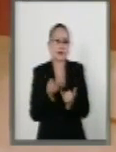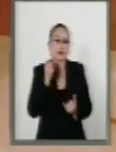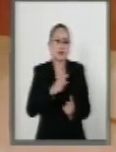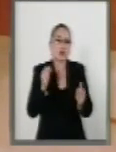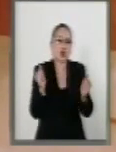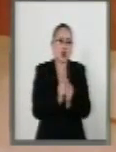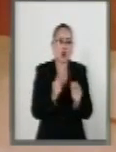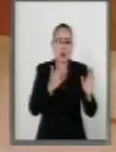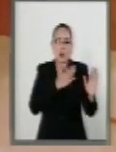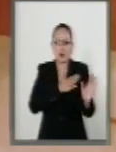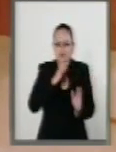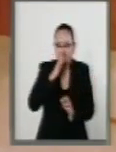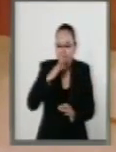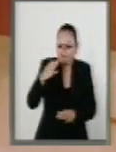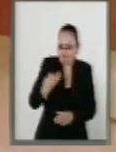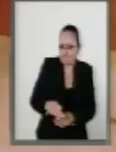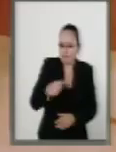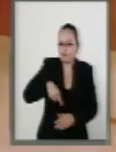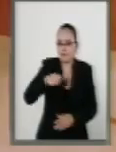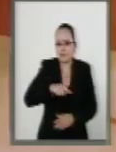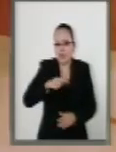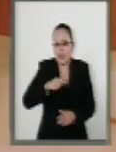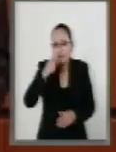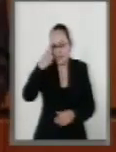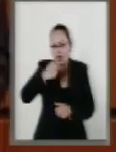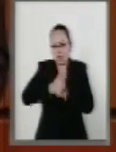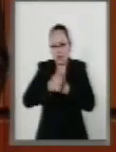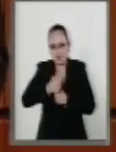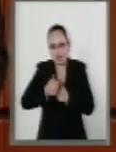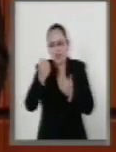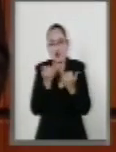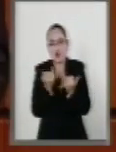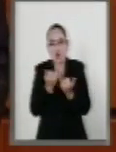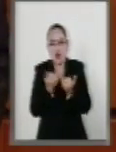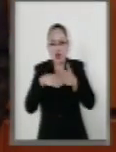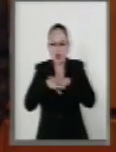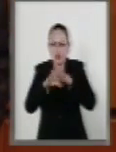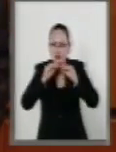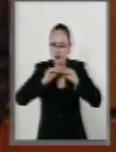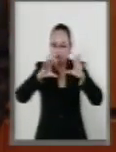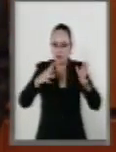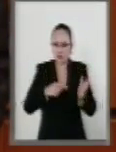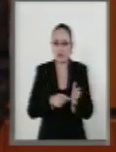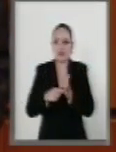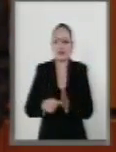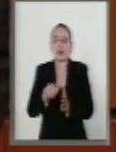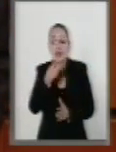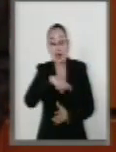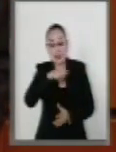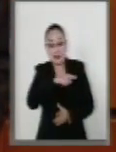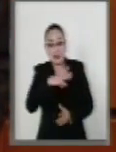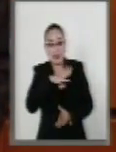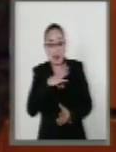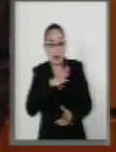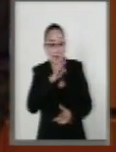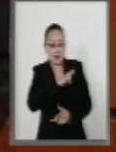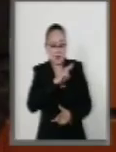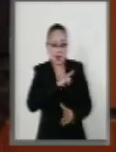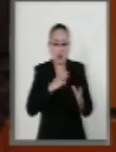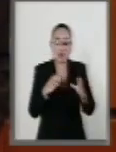competitividad y de la transparencia, funcionarios y funcionarias públicos y privados,